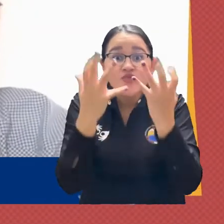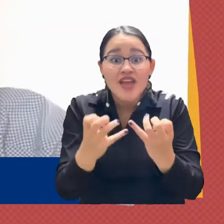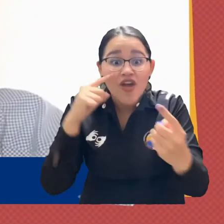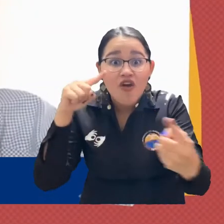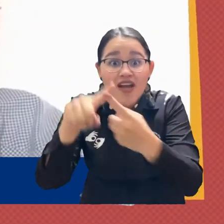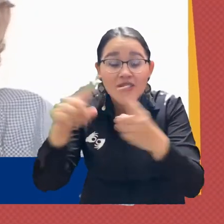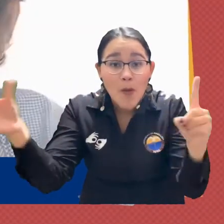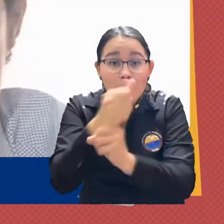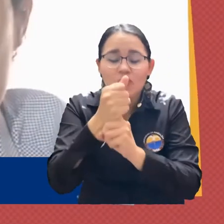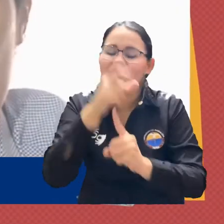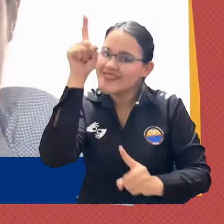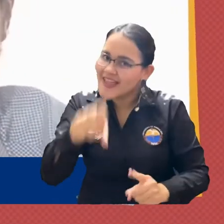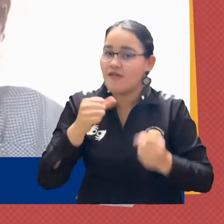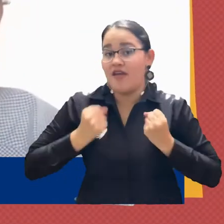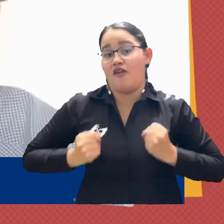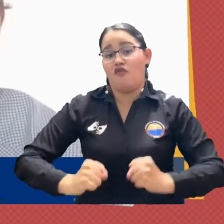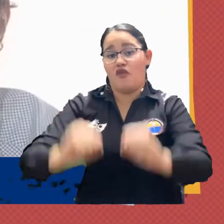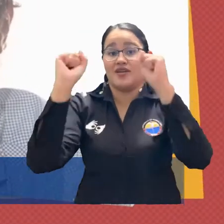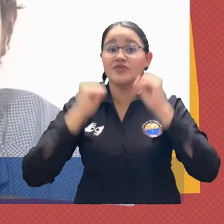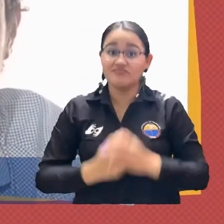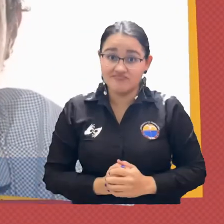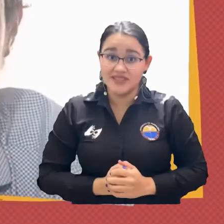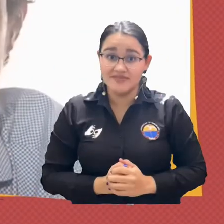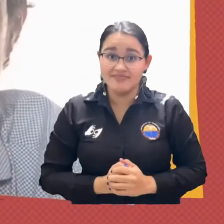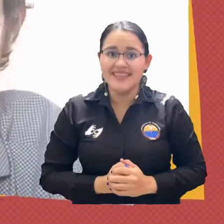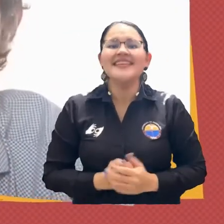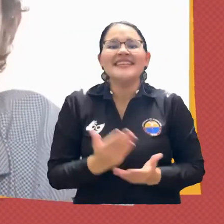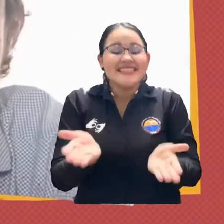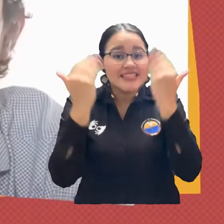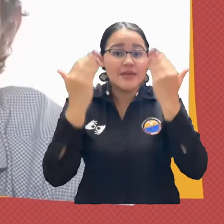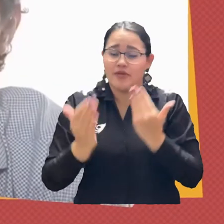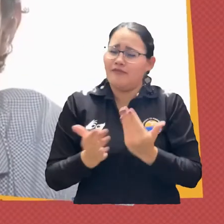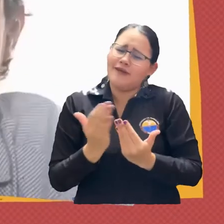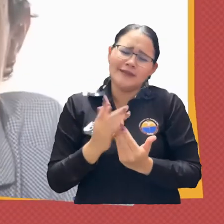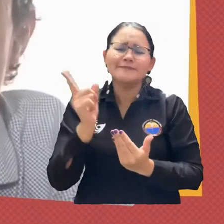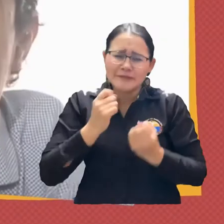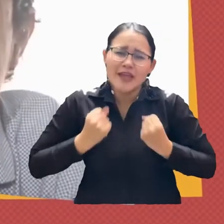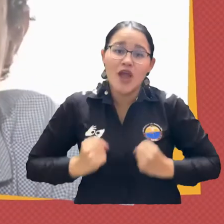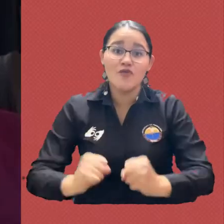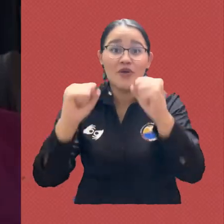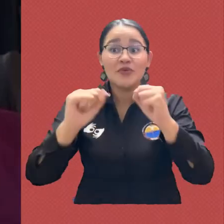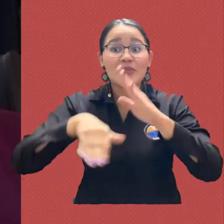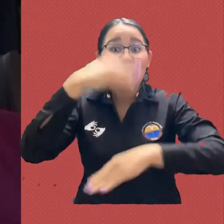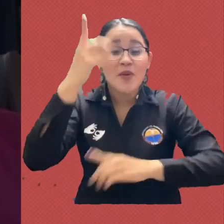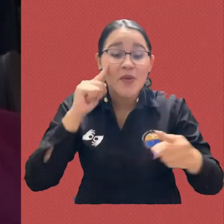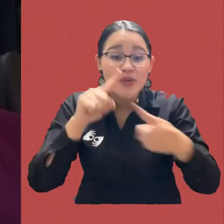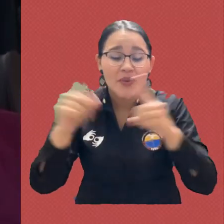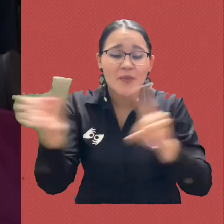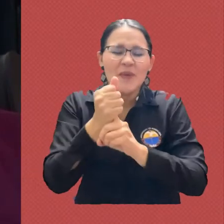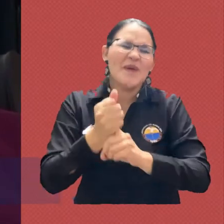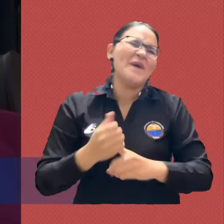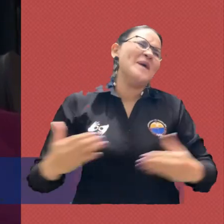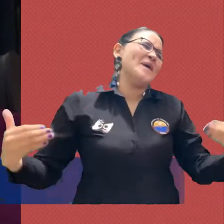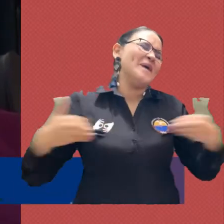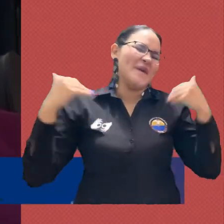no es fácil pero cuando ver los resultados dices guau valió la pena si ustedes colocan